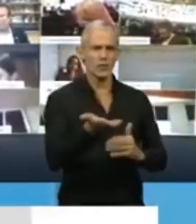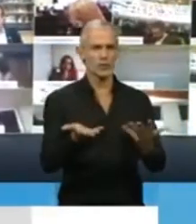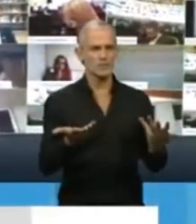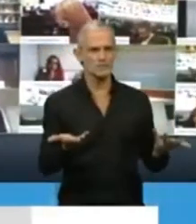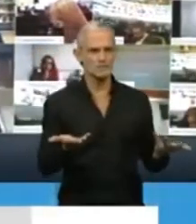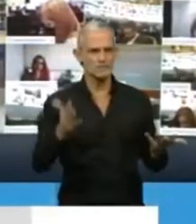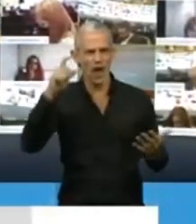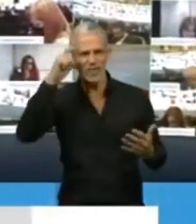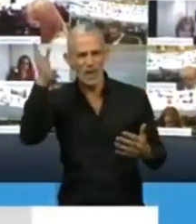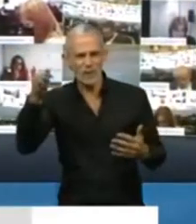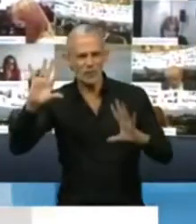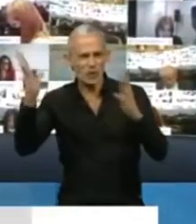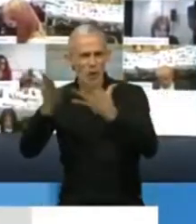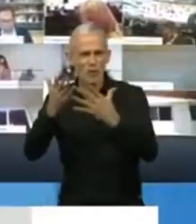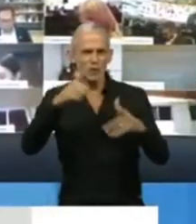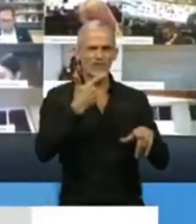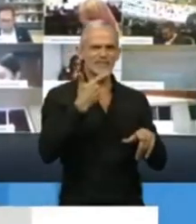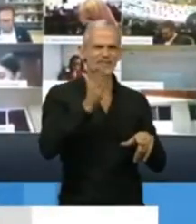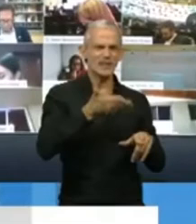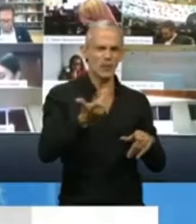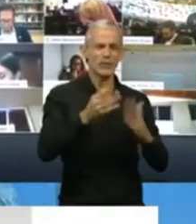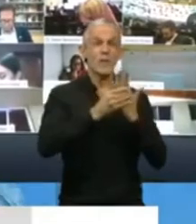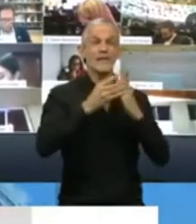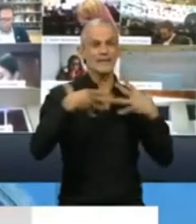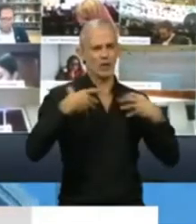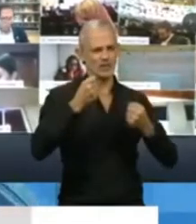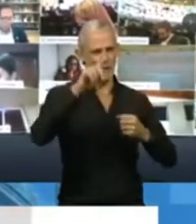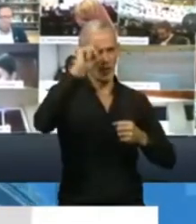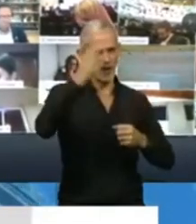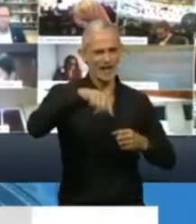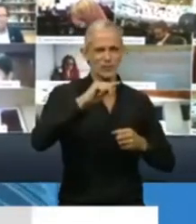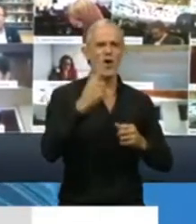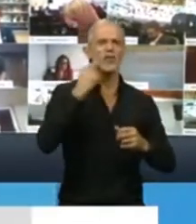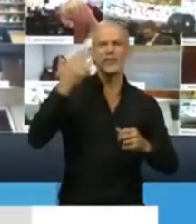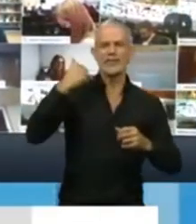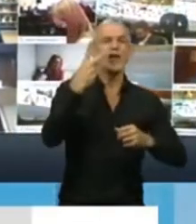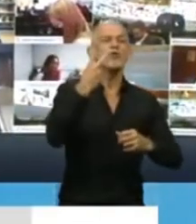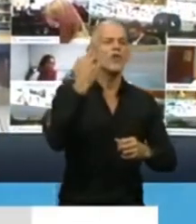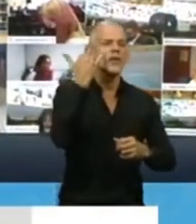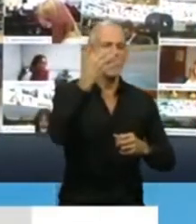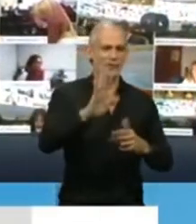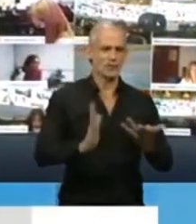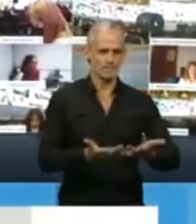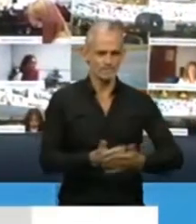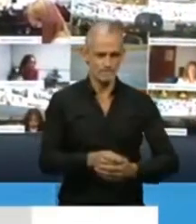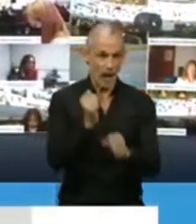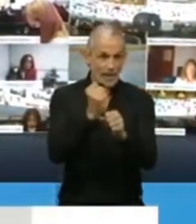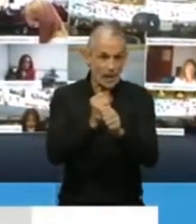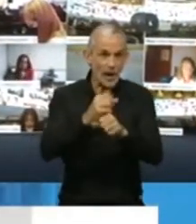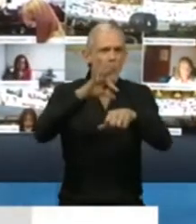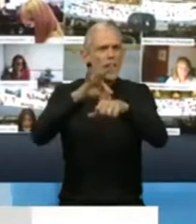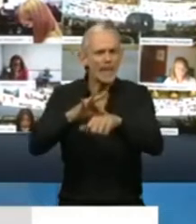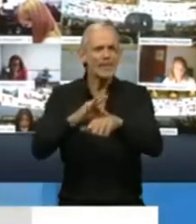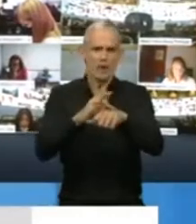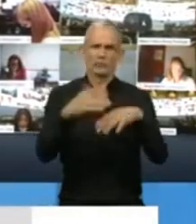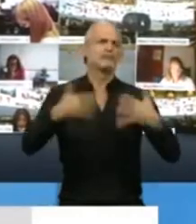los últimos datos brindados por el Ministerio de Salud de la Nación del día 2 de mayo. El trabajo de nuestros médicos es